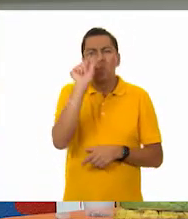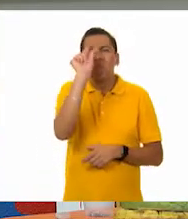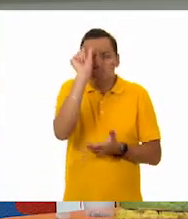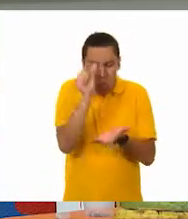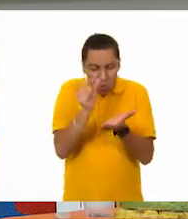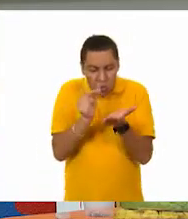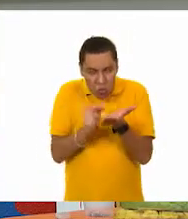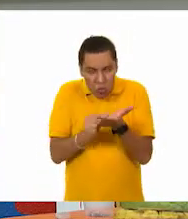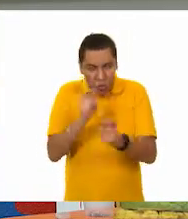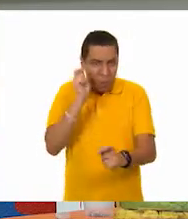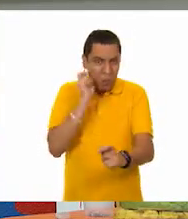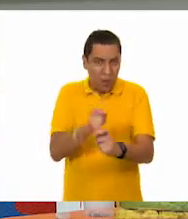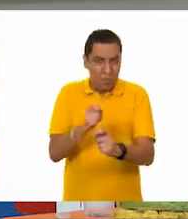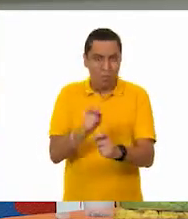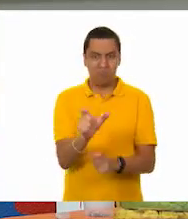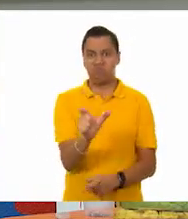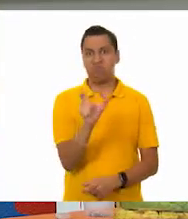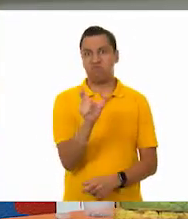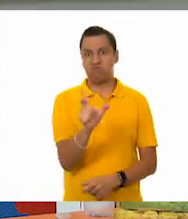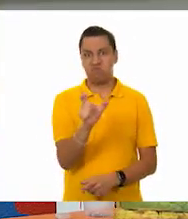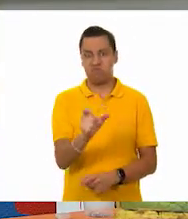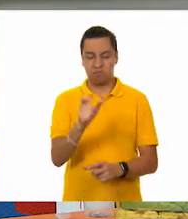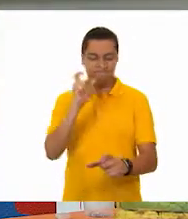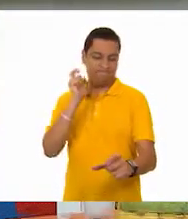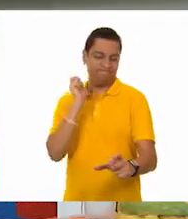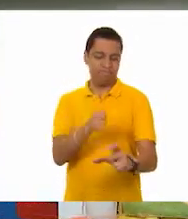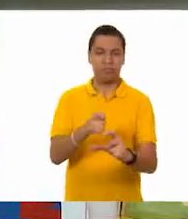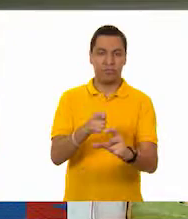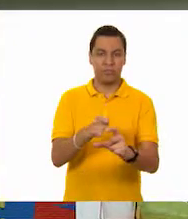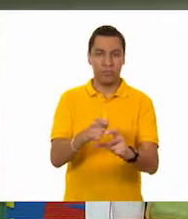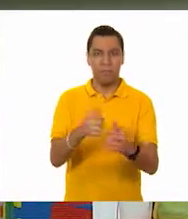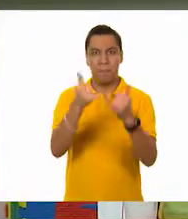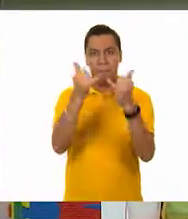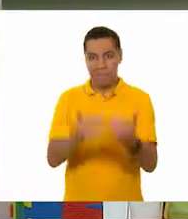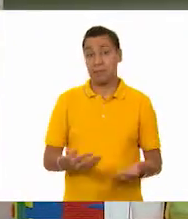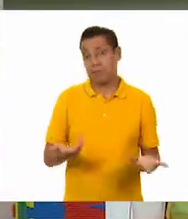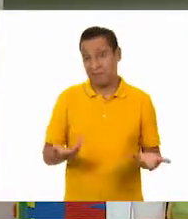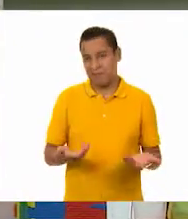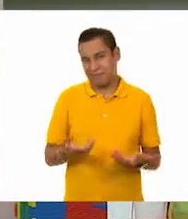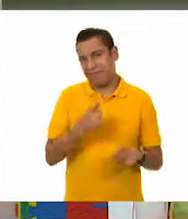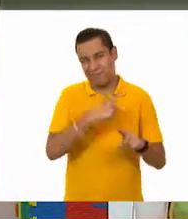también a la vez muy gruesos y pesan muchísimo. ¿Te ha pasado, Oscar? Muy bien.